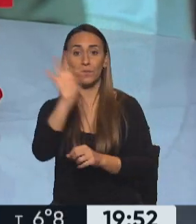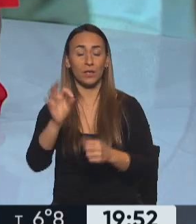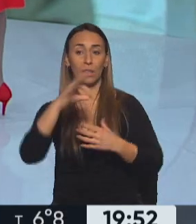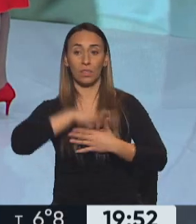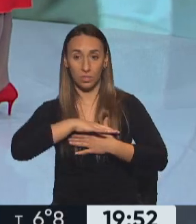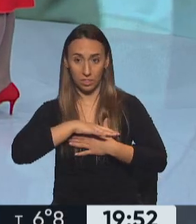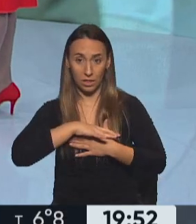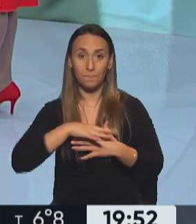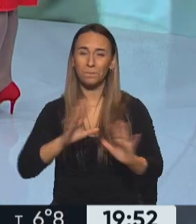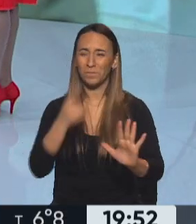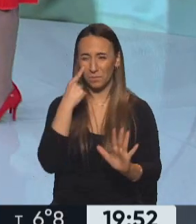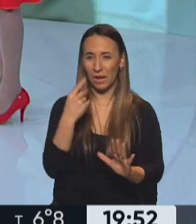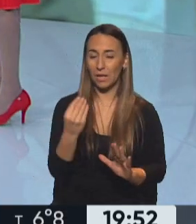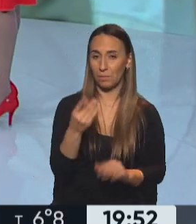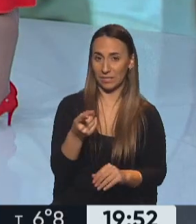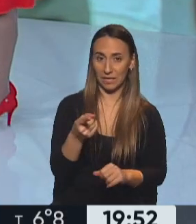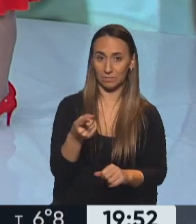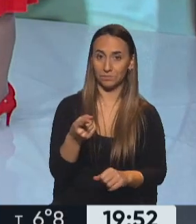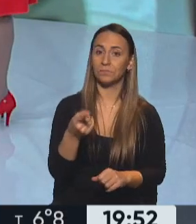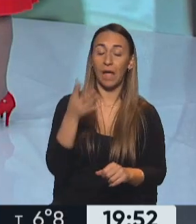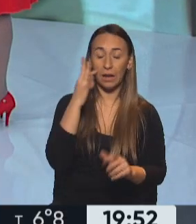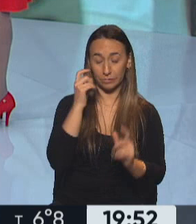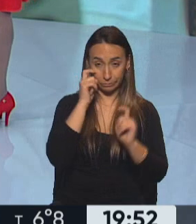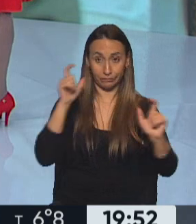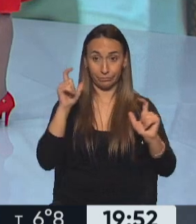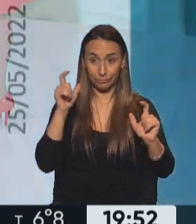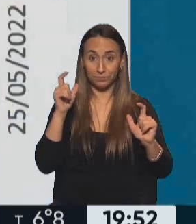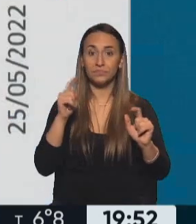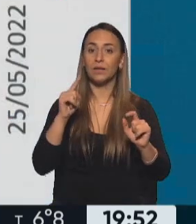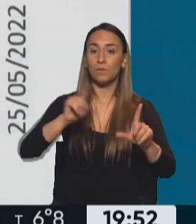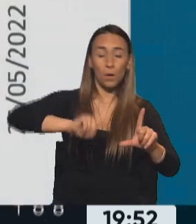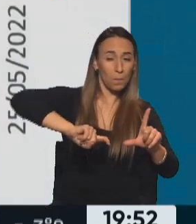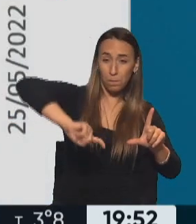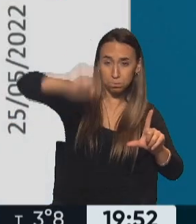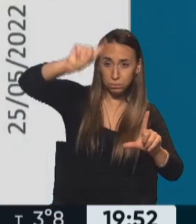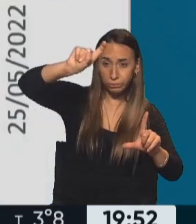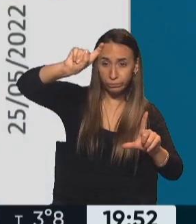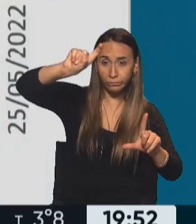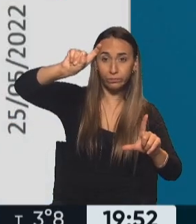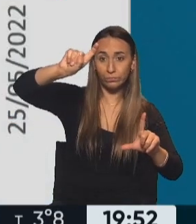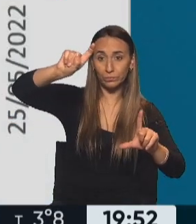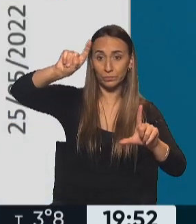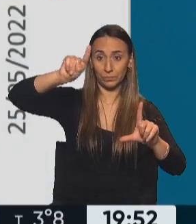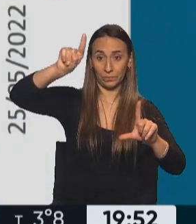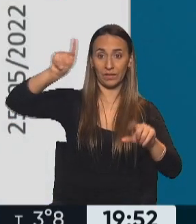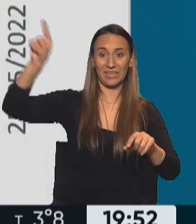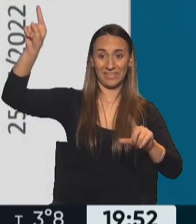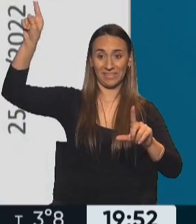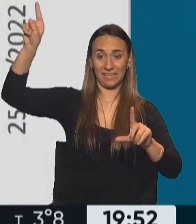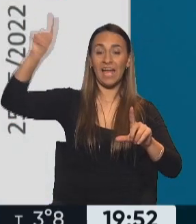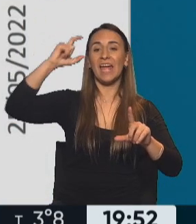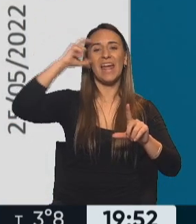infectado. Pero mire lo que pasa acá y qué llamativo. Después del pico ese alto que tuvieron en enero del